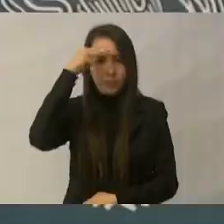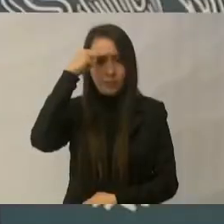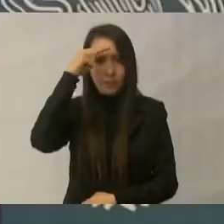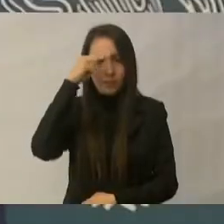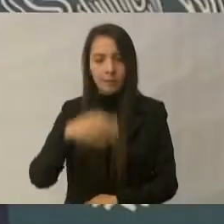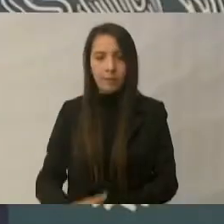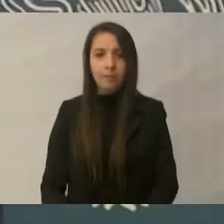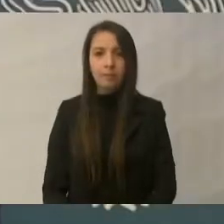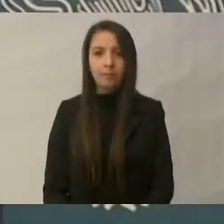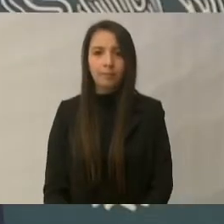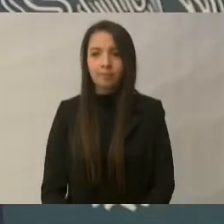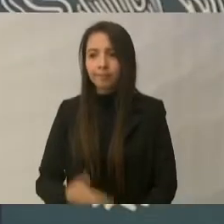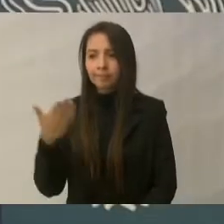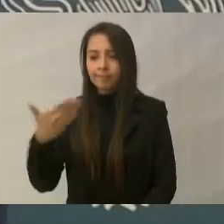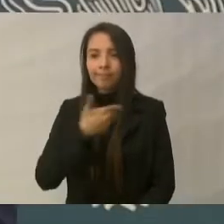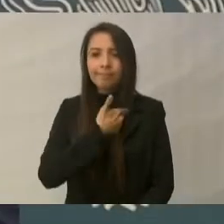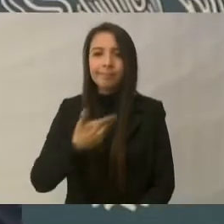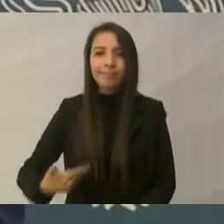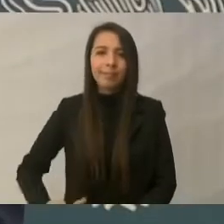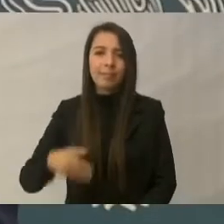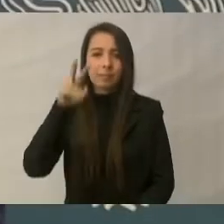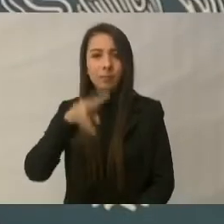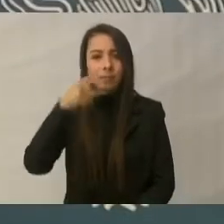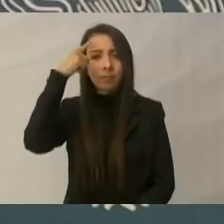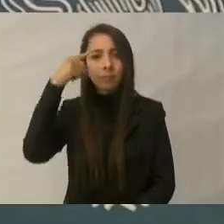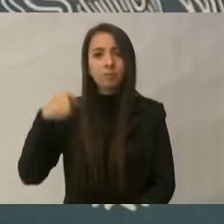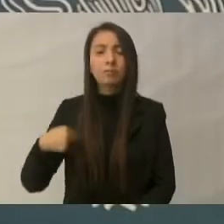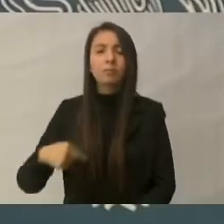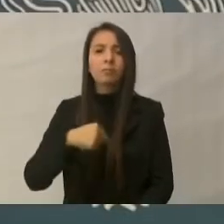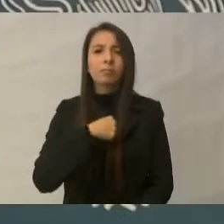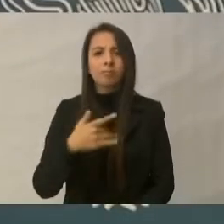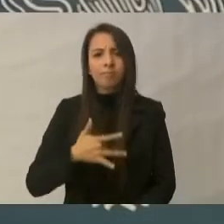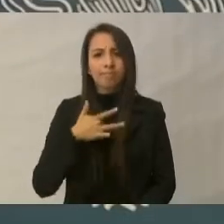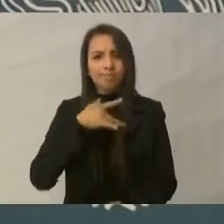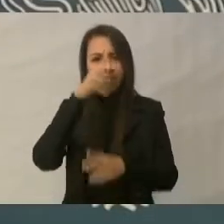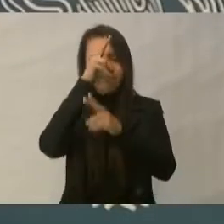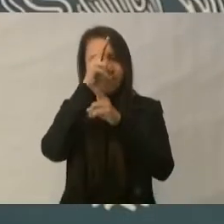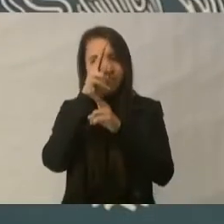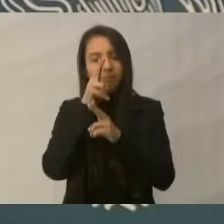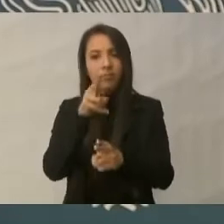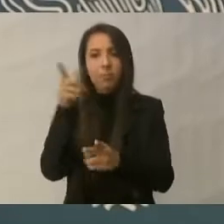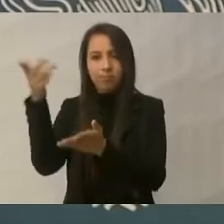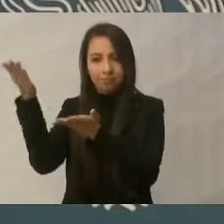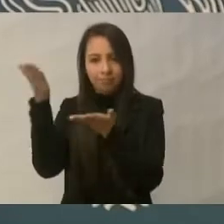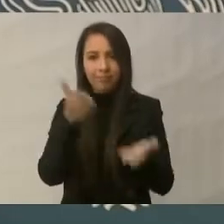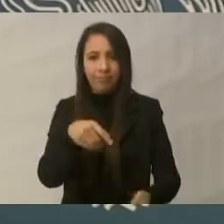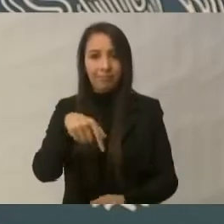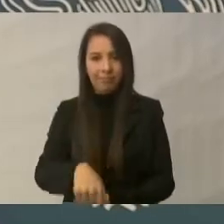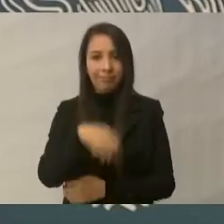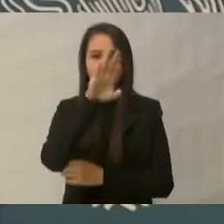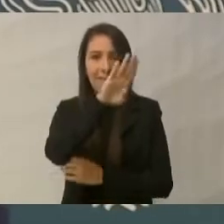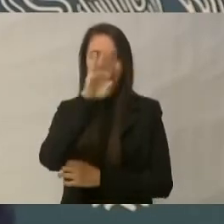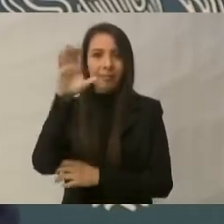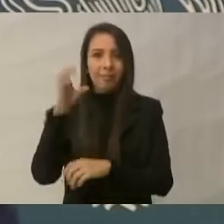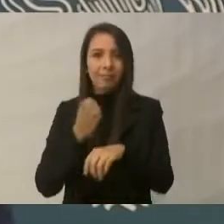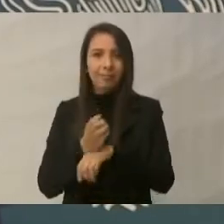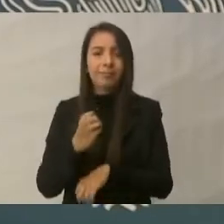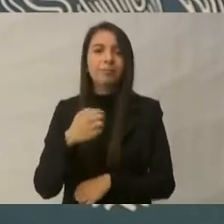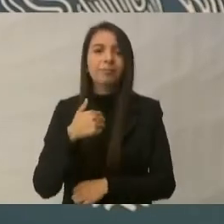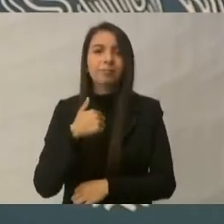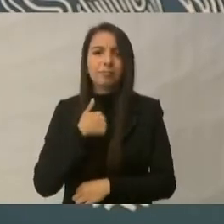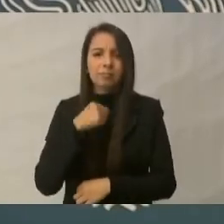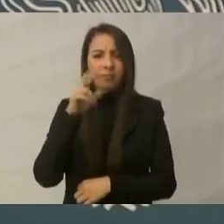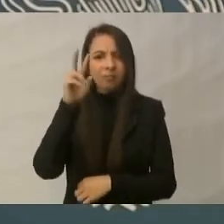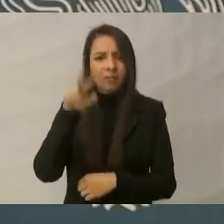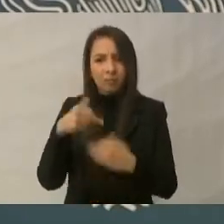Señor presidente, es para nosotros un honor tenerlo aquí en Baja California. Nosotros nos consta que es una